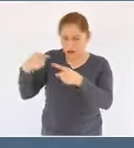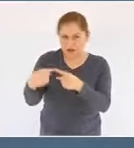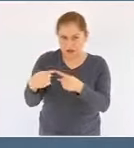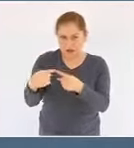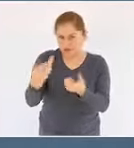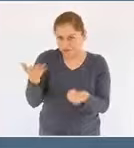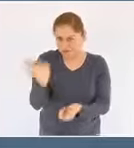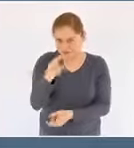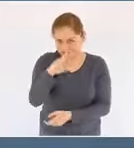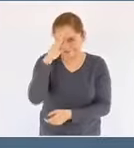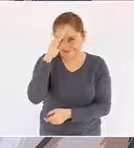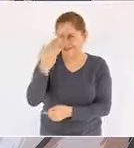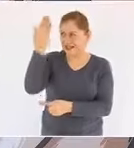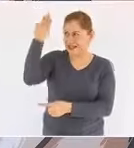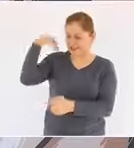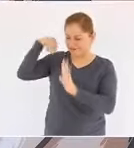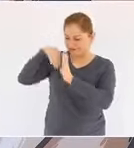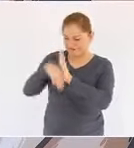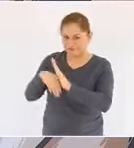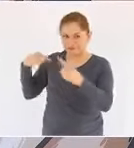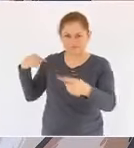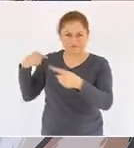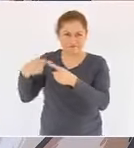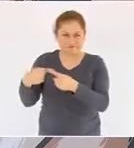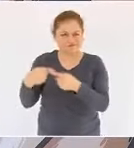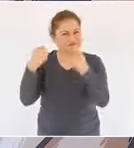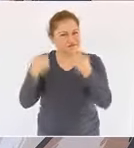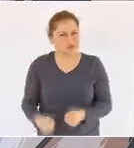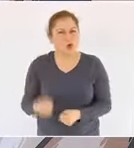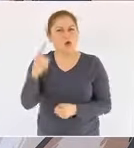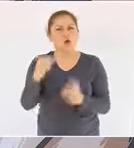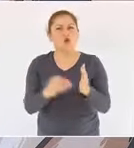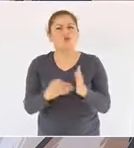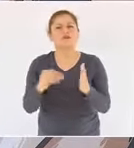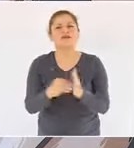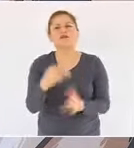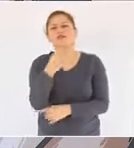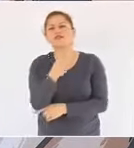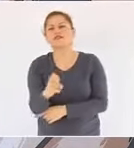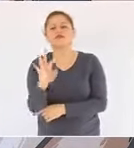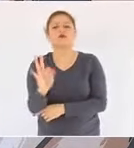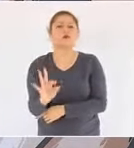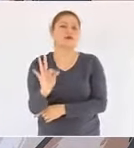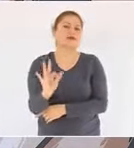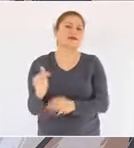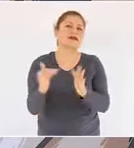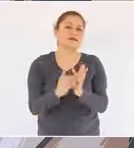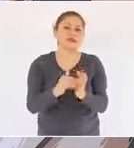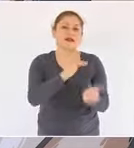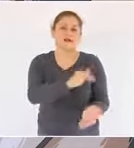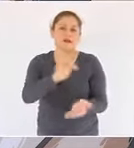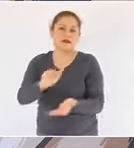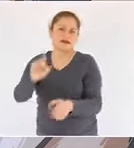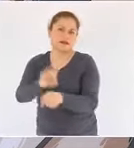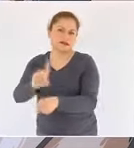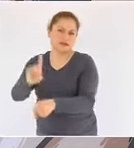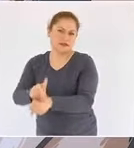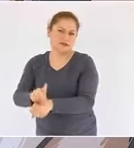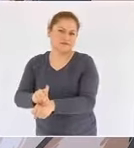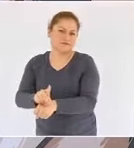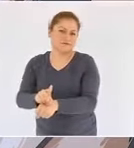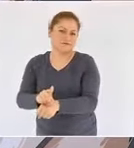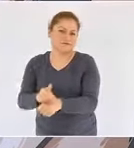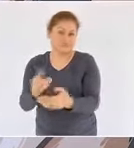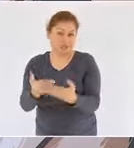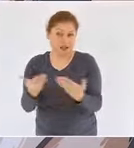declinante que se traía sería de un millón trescientos cuarenta mil barriles diarios, es decir, una